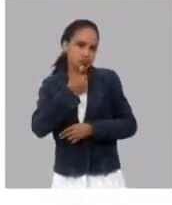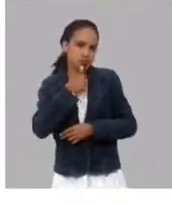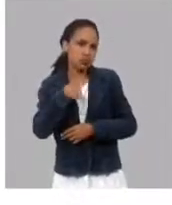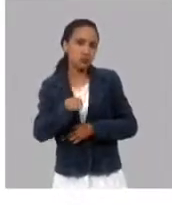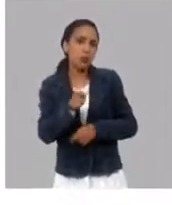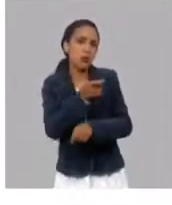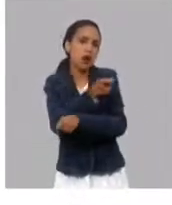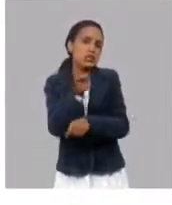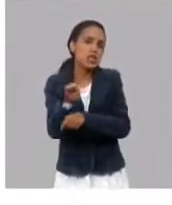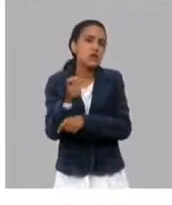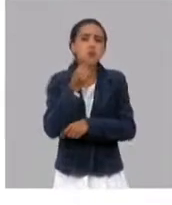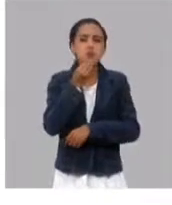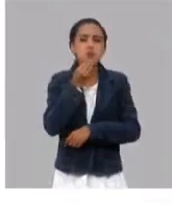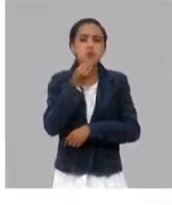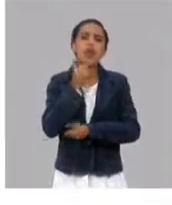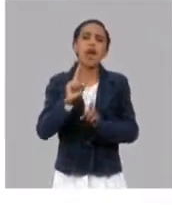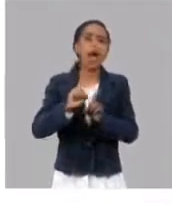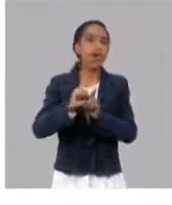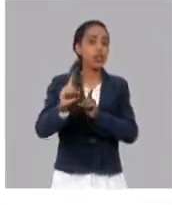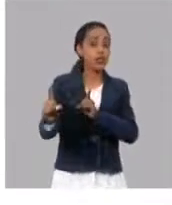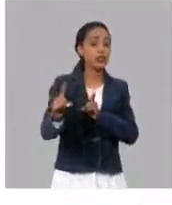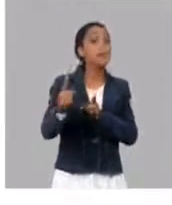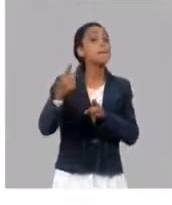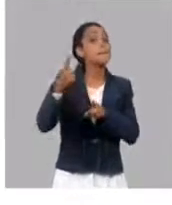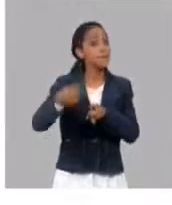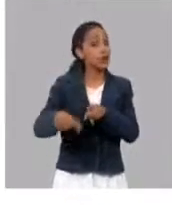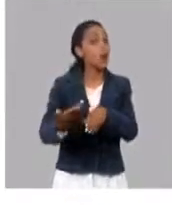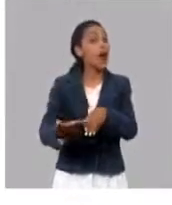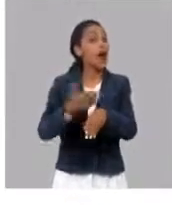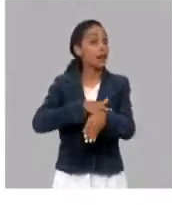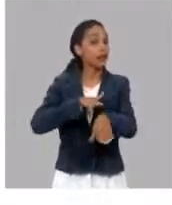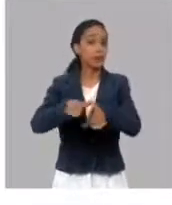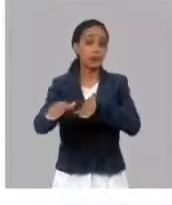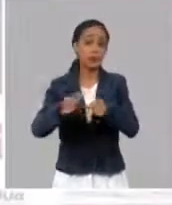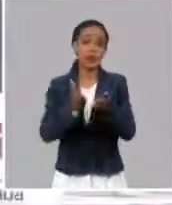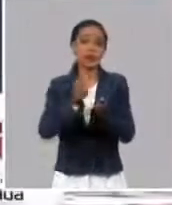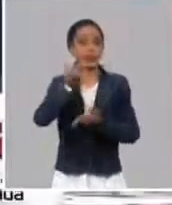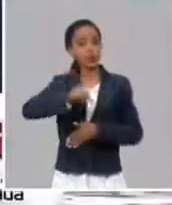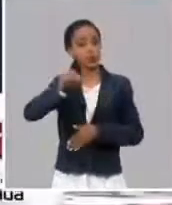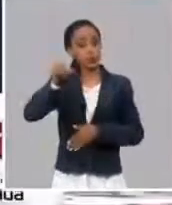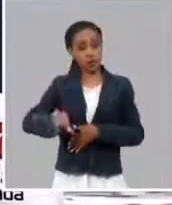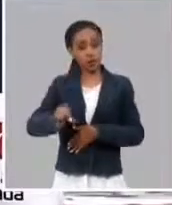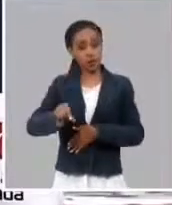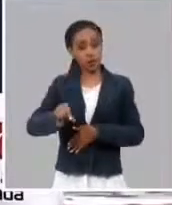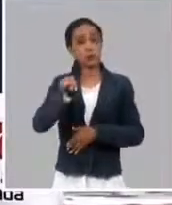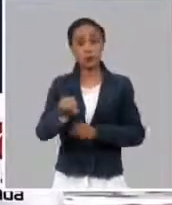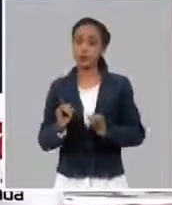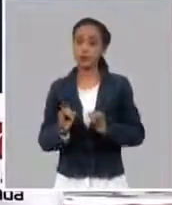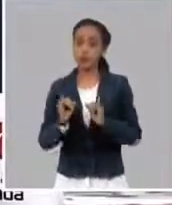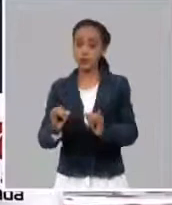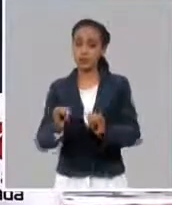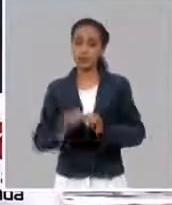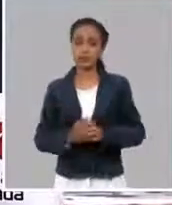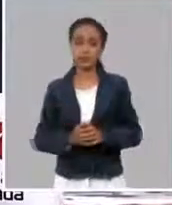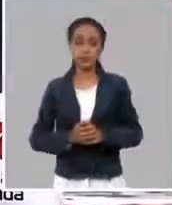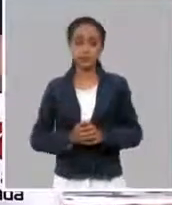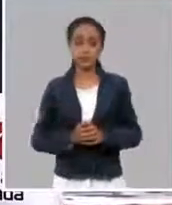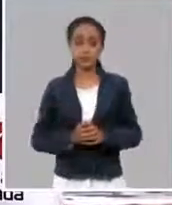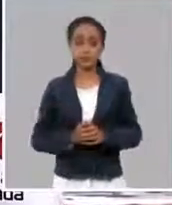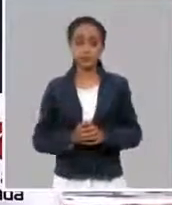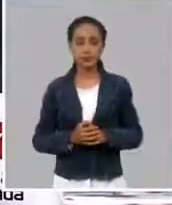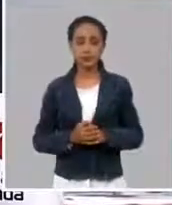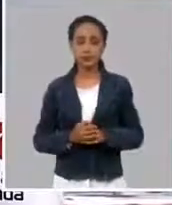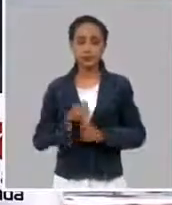de hacer de manera factible en una enseñanza a distancia. Por supuesto, previa preparación de los estudiantes en las vías de acceso a esta información.